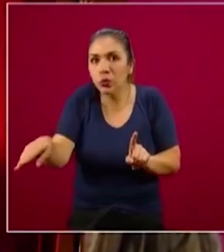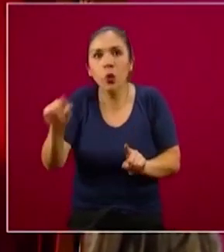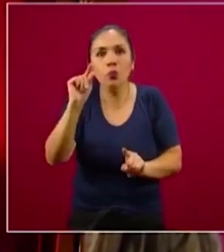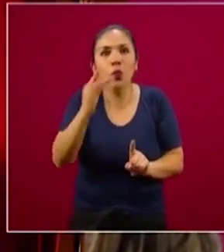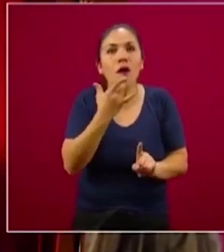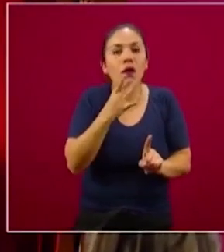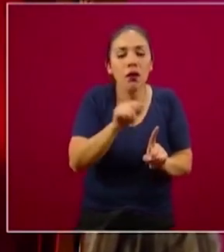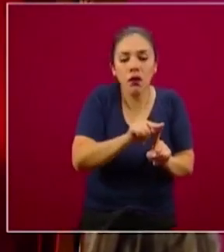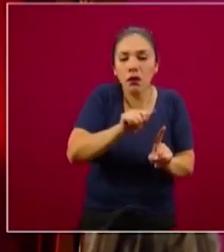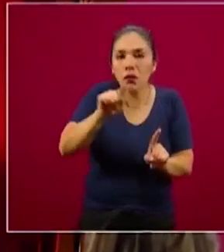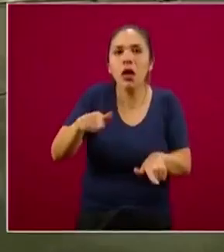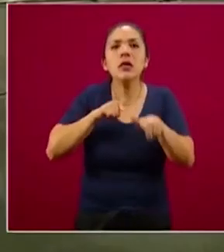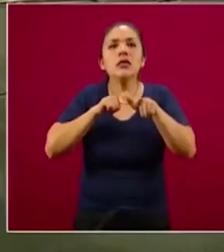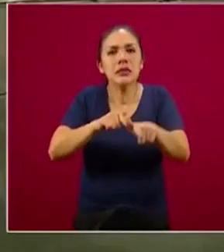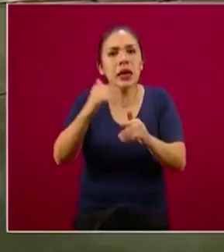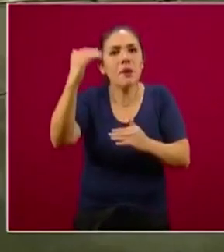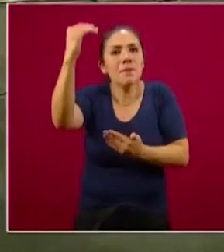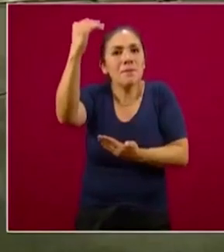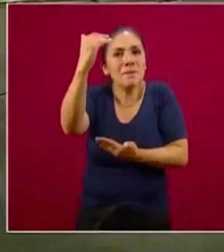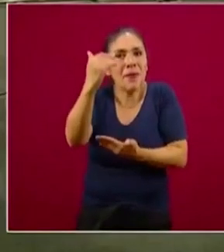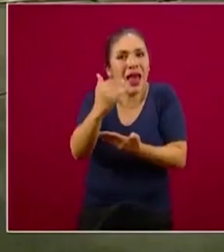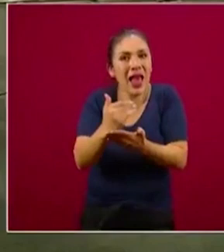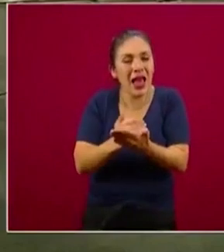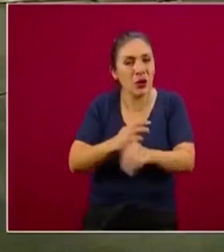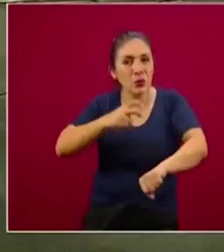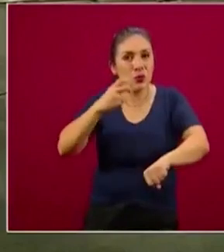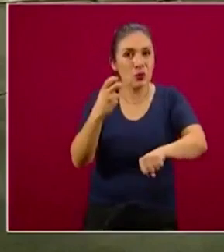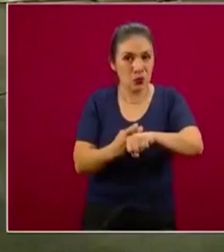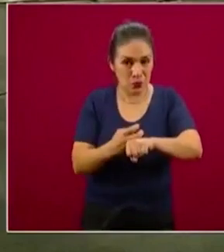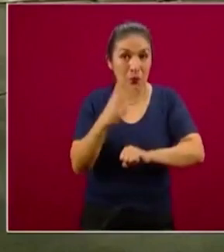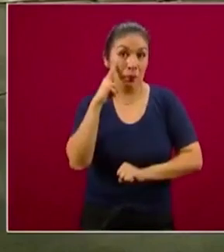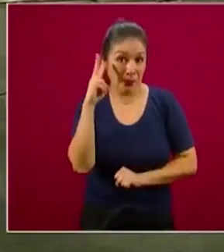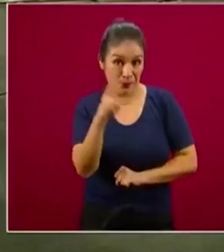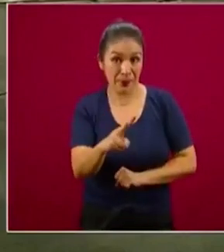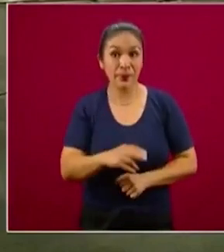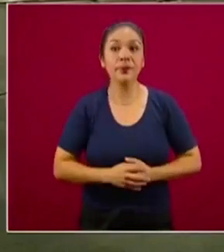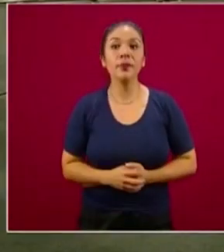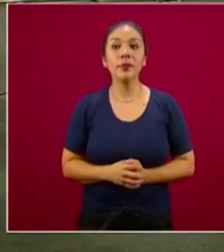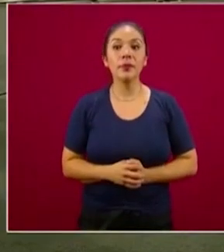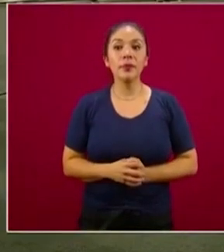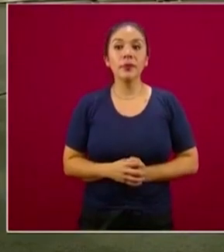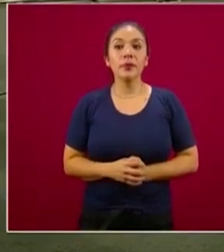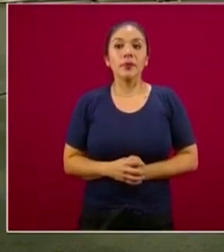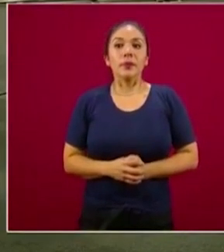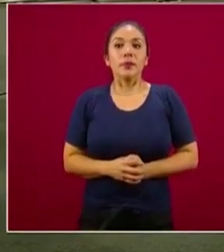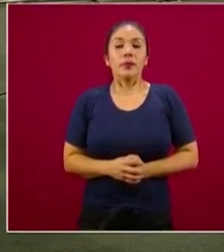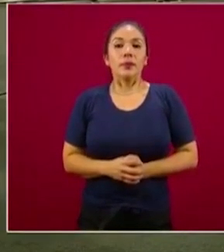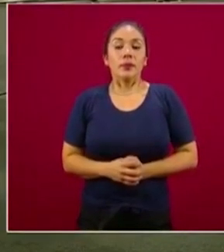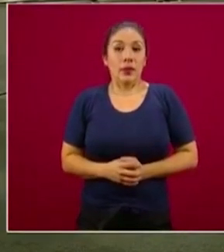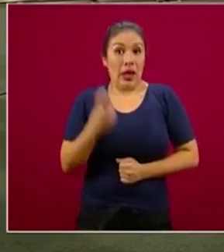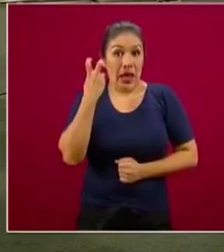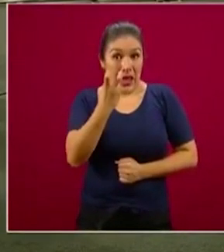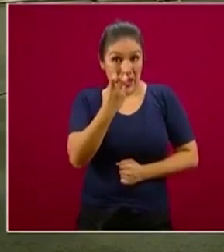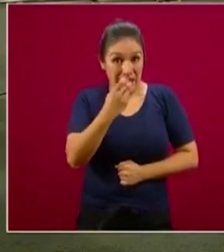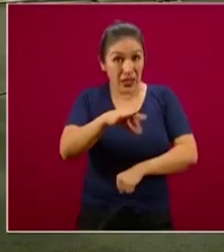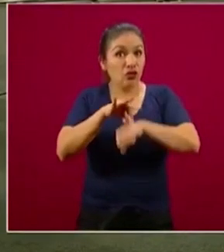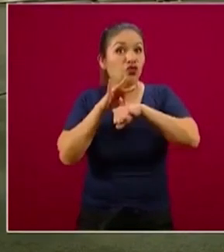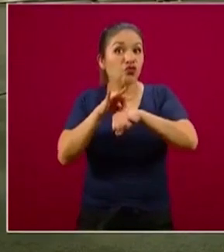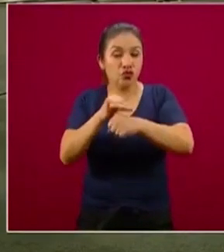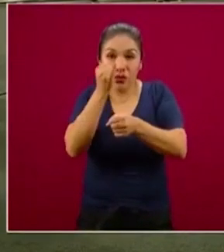reduciéndose la magnitud de esta curva. Veámosla, por favor. Estos son datos reales.